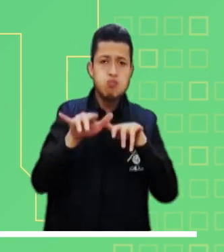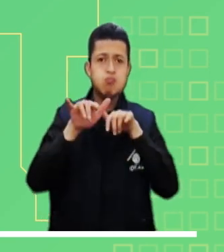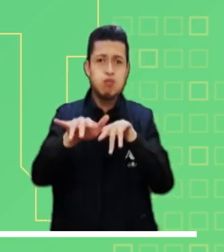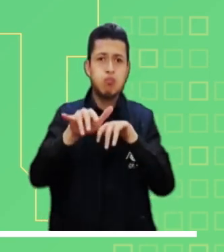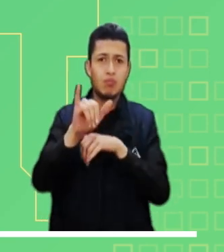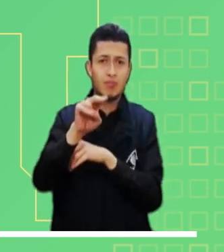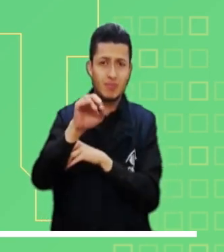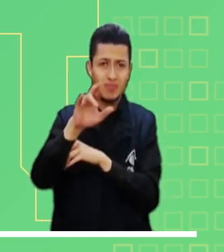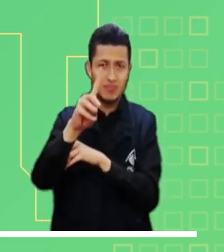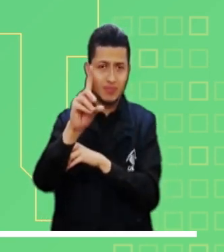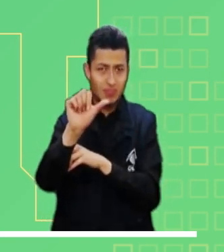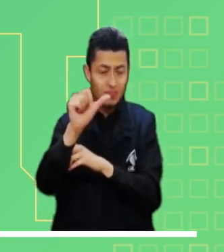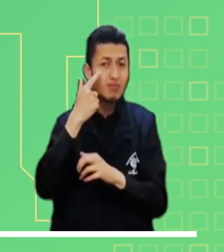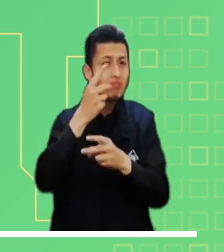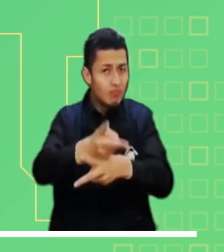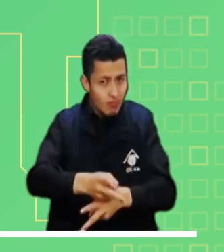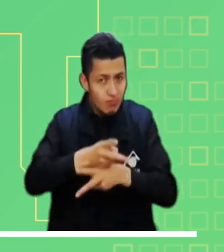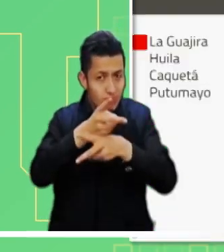el río Inírida.